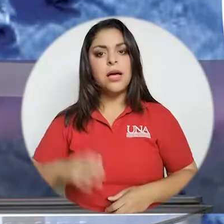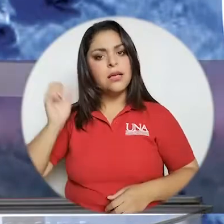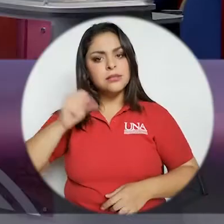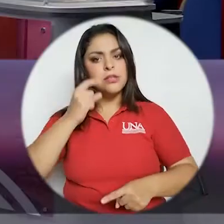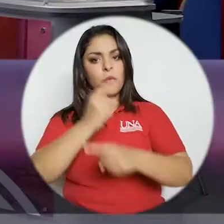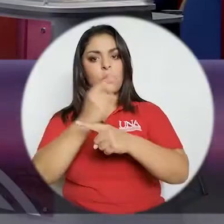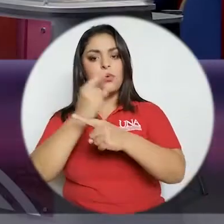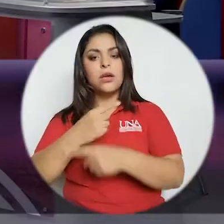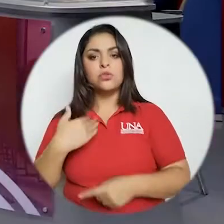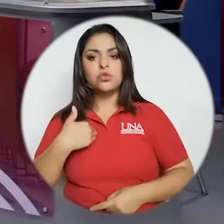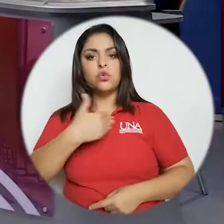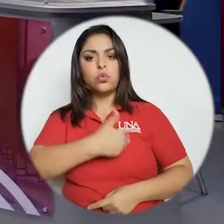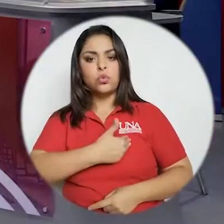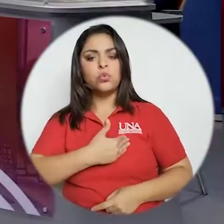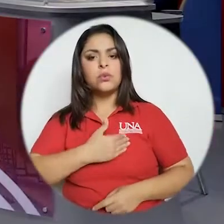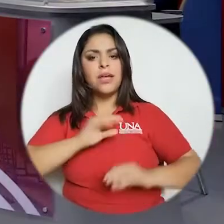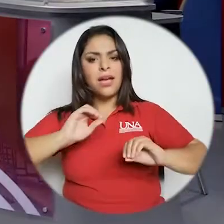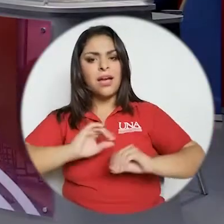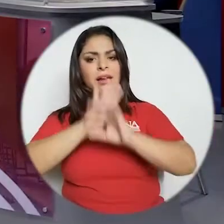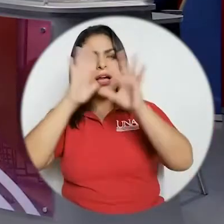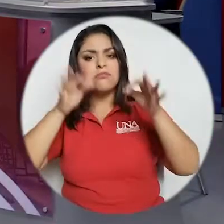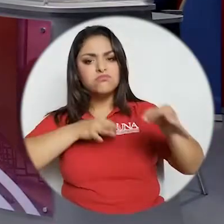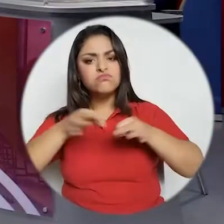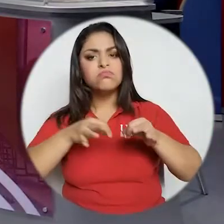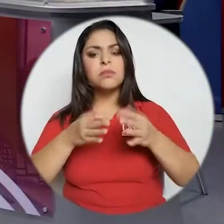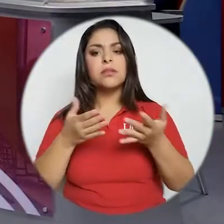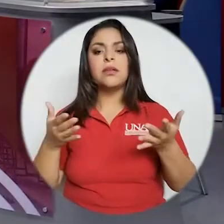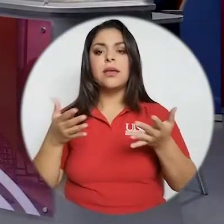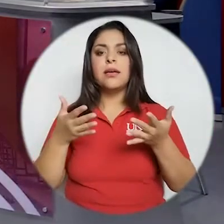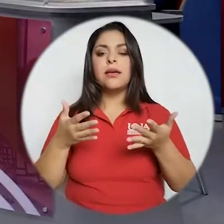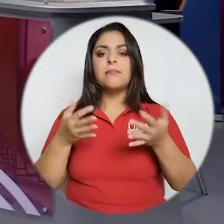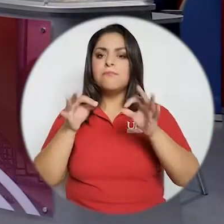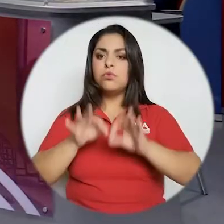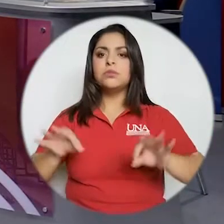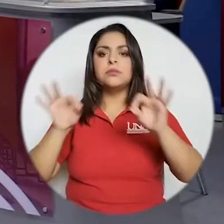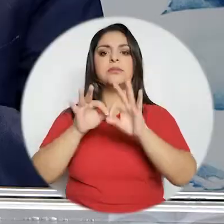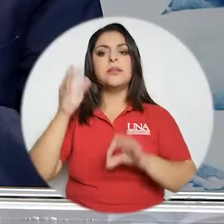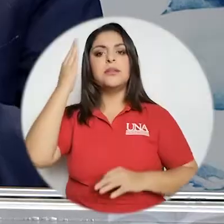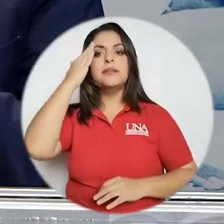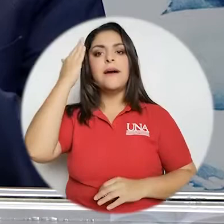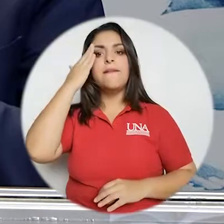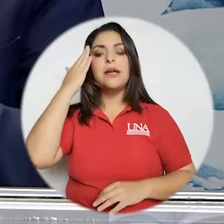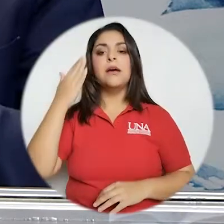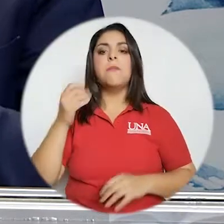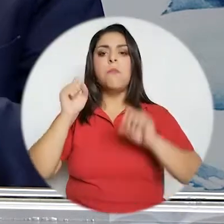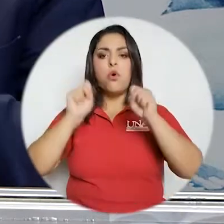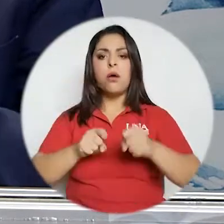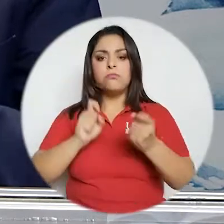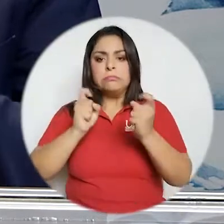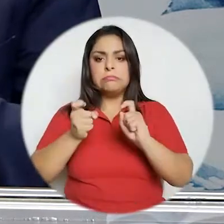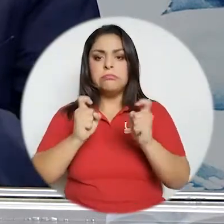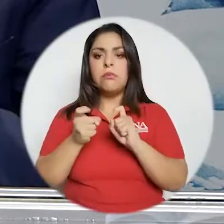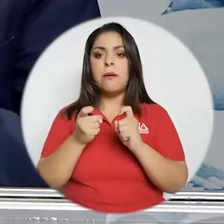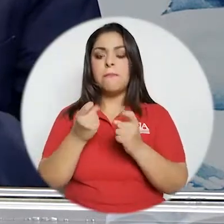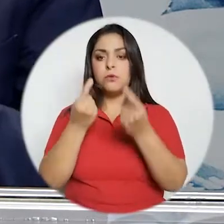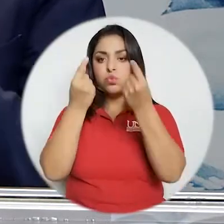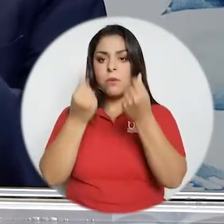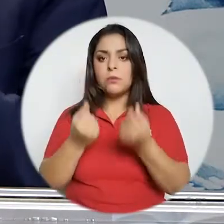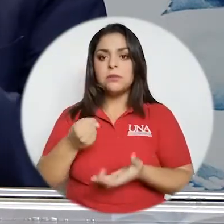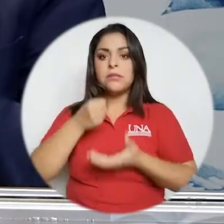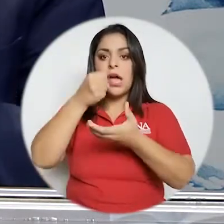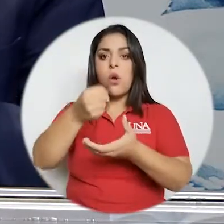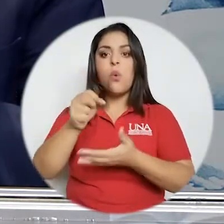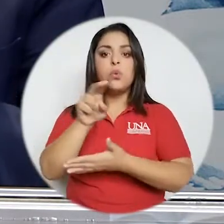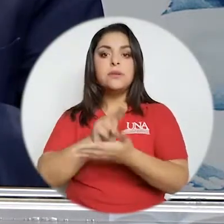nosotros somos los primeros y hemos sido absolutamente claros en reconocer que en materia de ajuste presupuestario